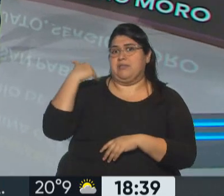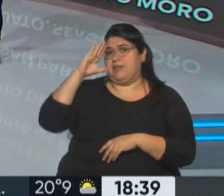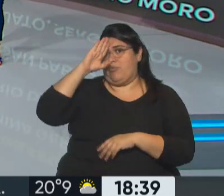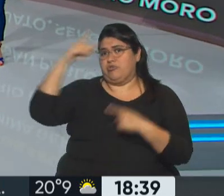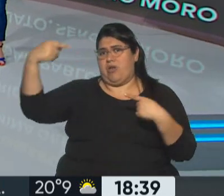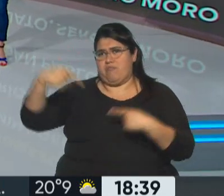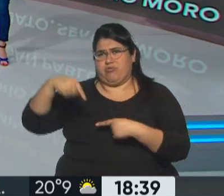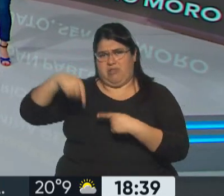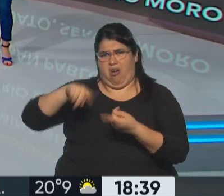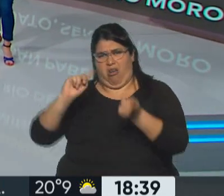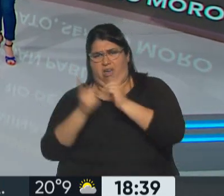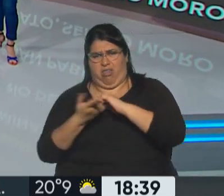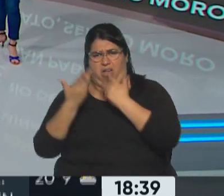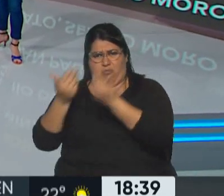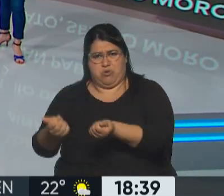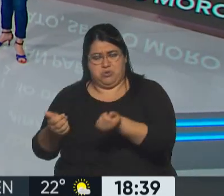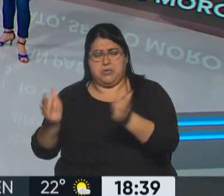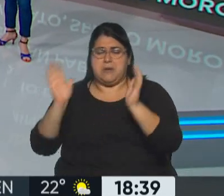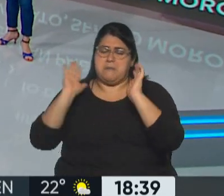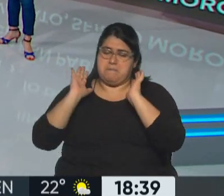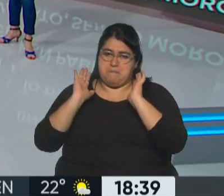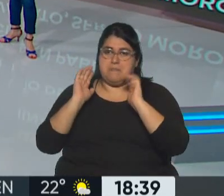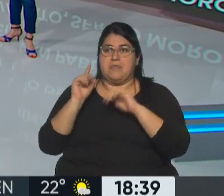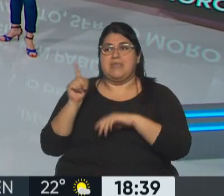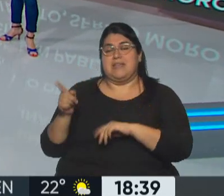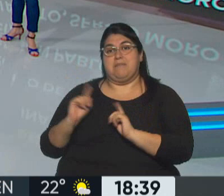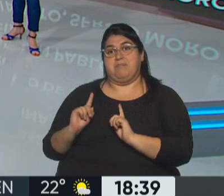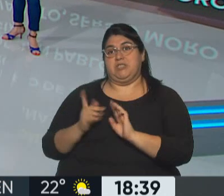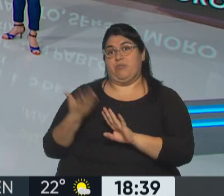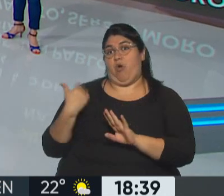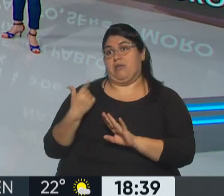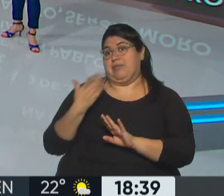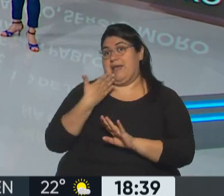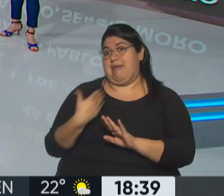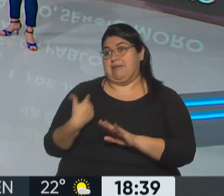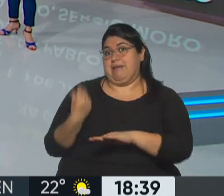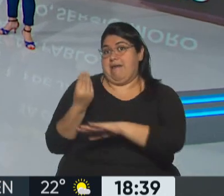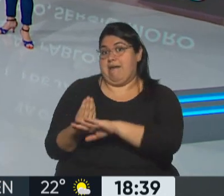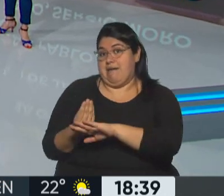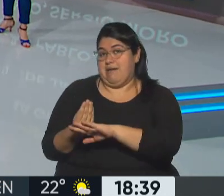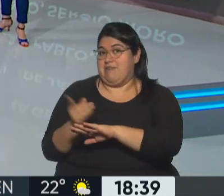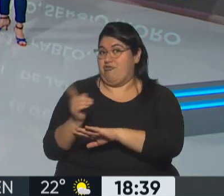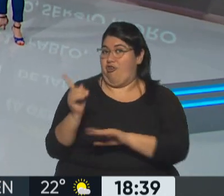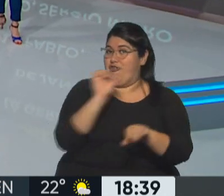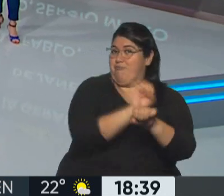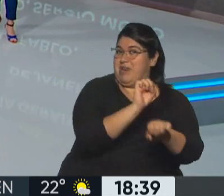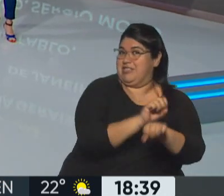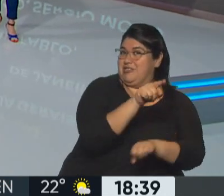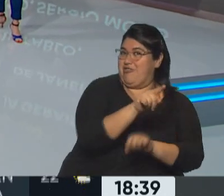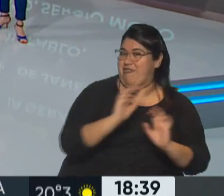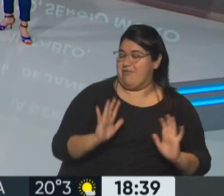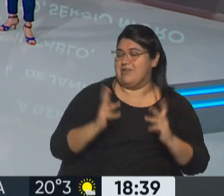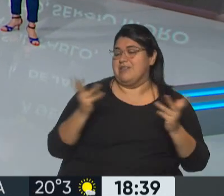apoya? Y bueno, es posible que prefiera que gobierne a quien ayudó a llegar a la presidencia y no a quien metió preso más de 500 días. Seguramente. Y